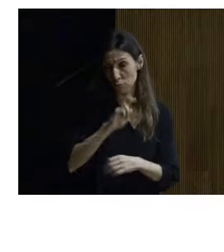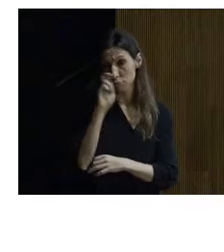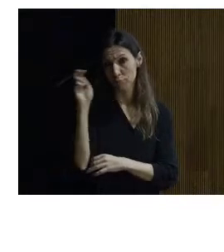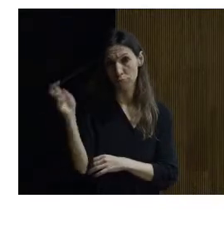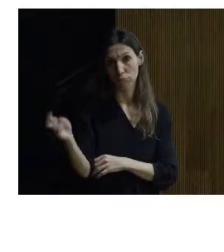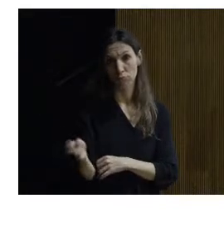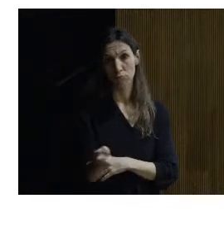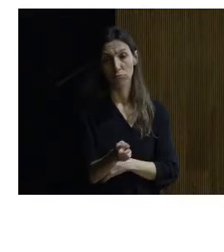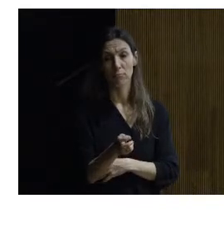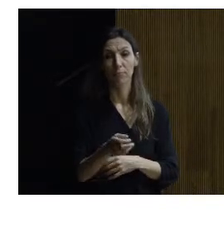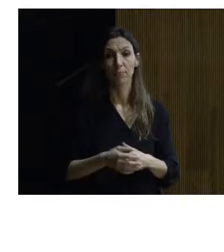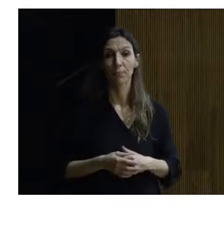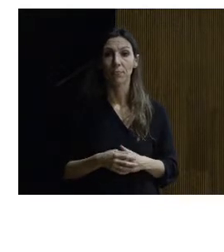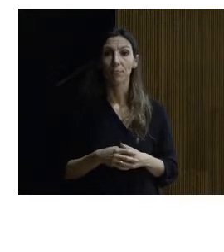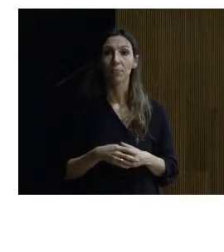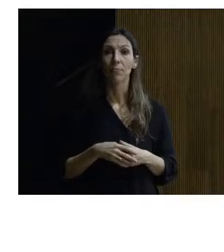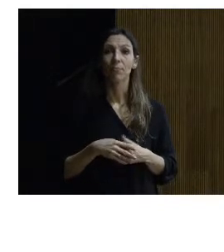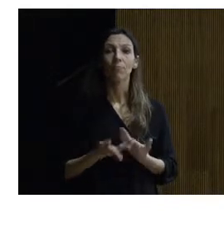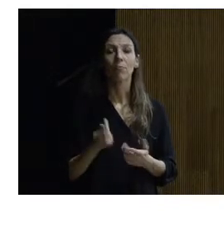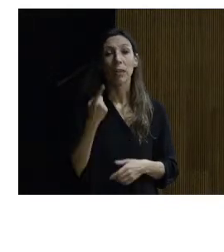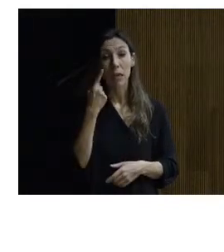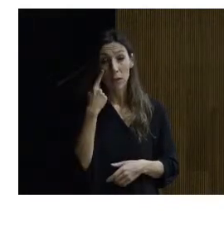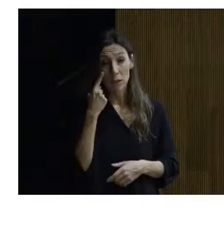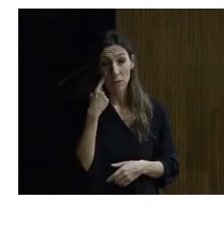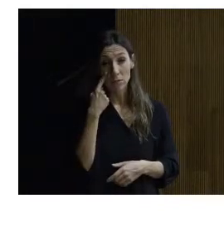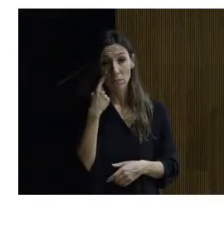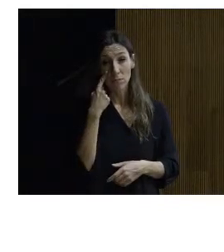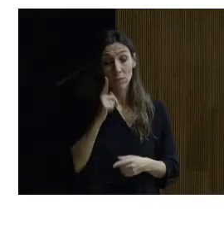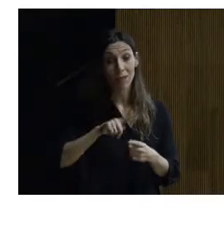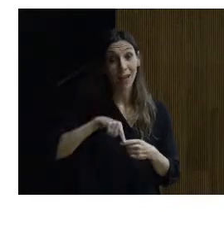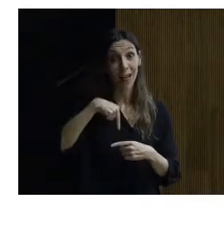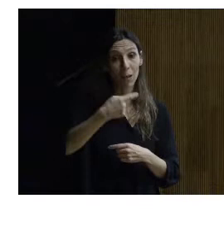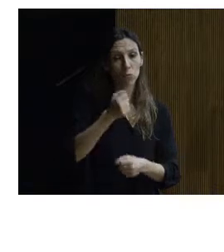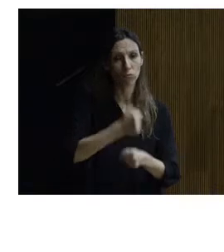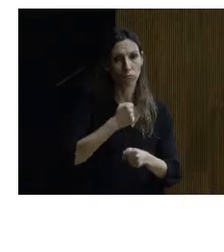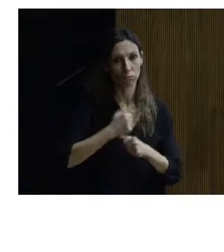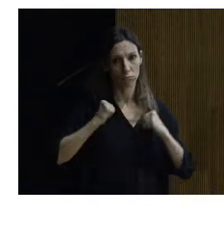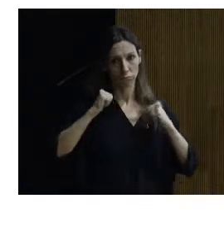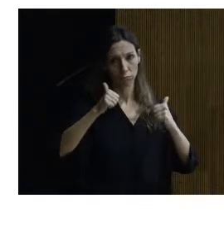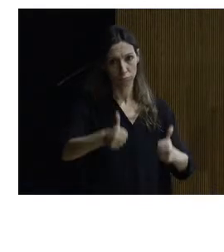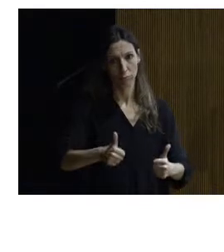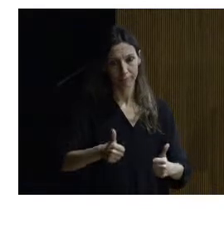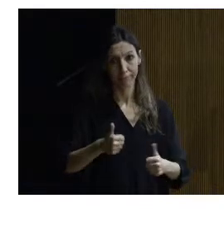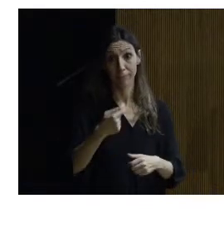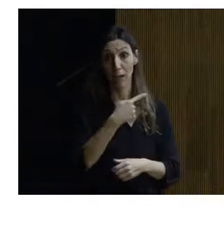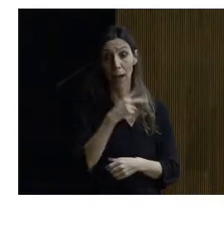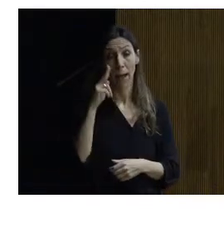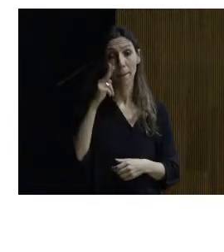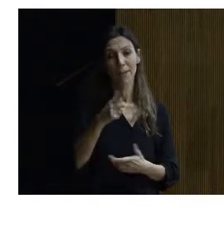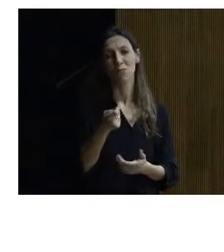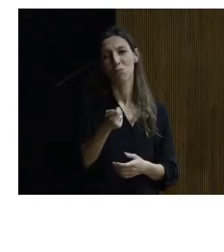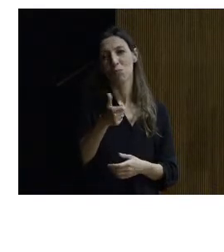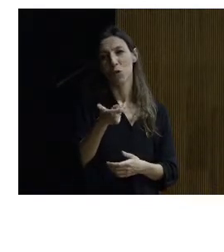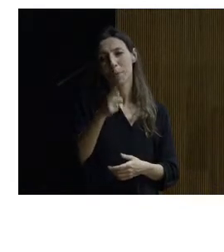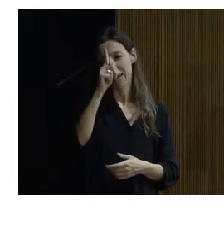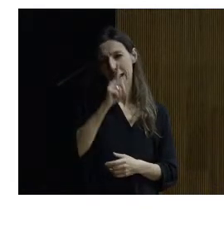situaciones ¿no? las identificamos y nos ponemos a trabajar ¿no? aquí veis un poco por bueno esa imagen